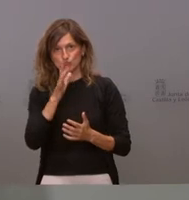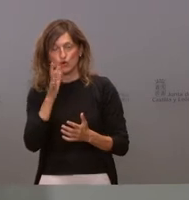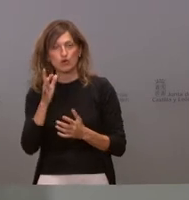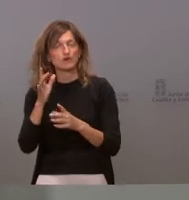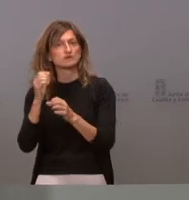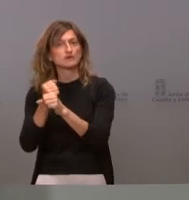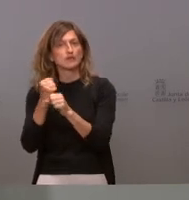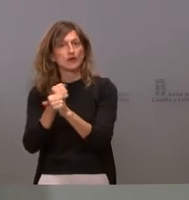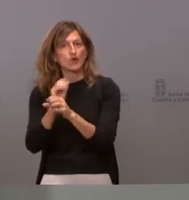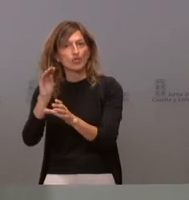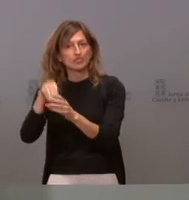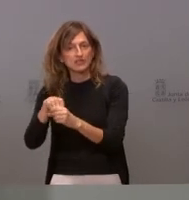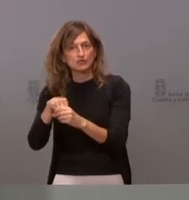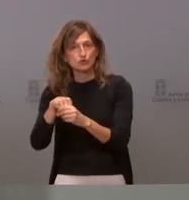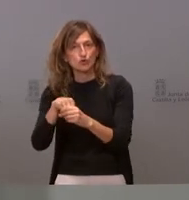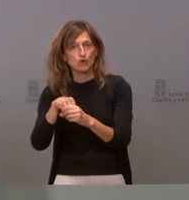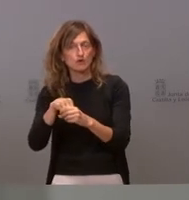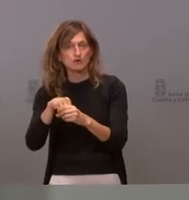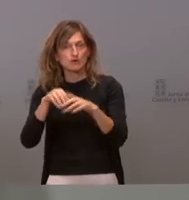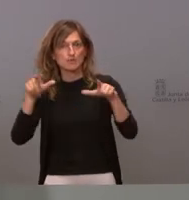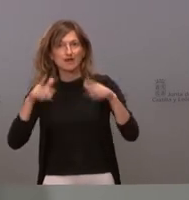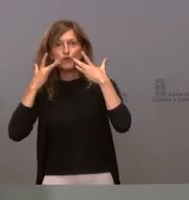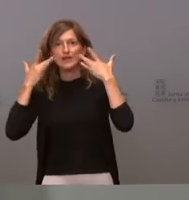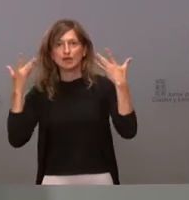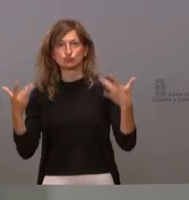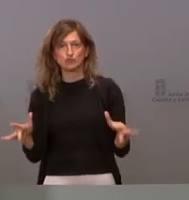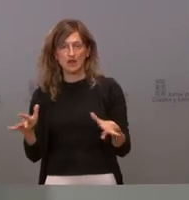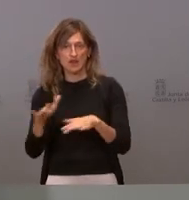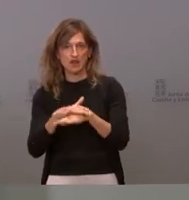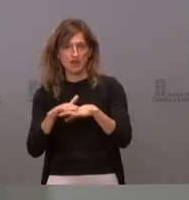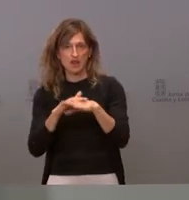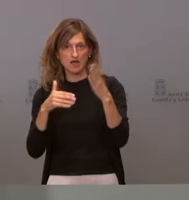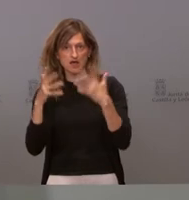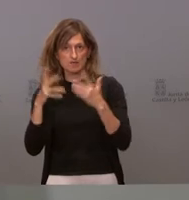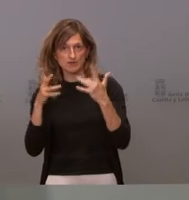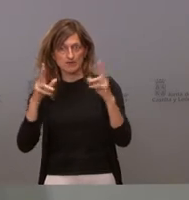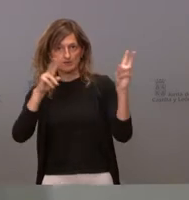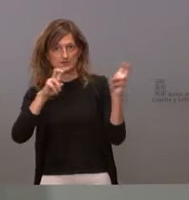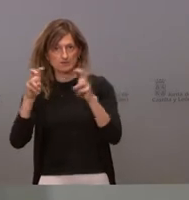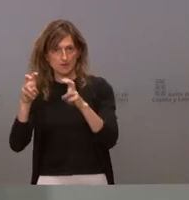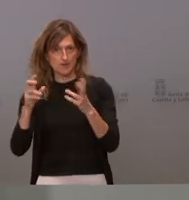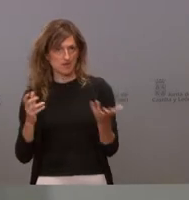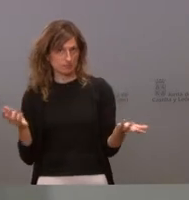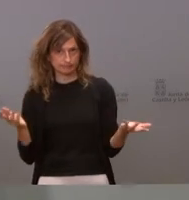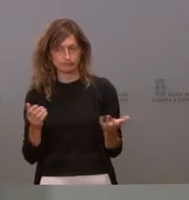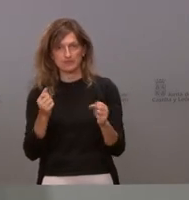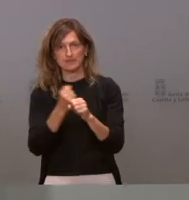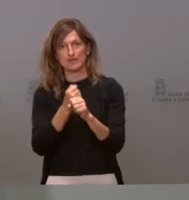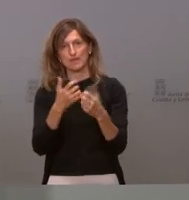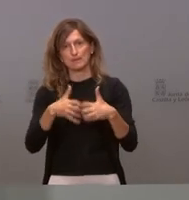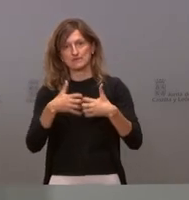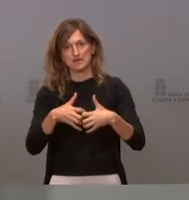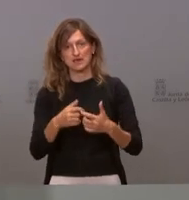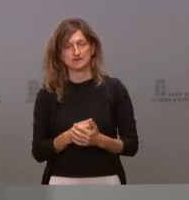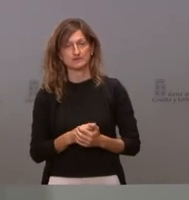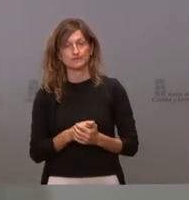del esperado marco de neutralidad por parte de las Administraciones en los asuntos empresariales, cosa